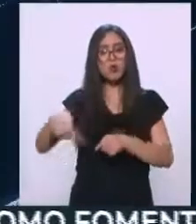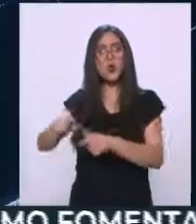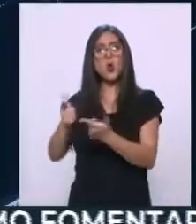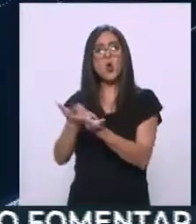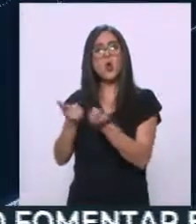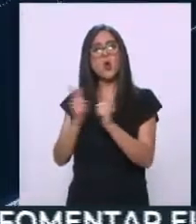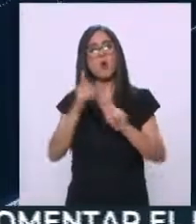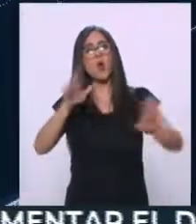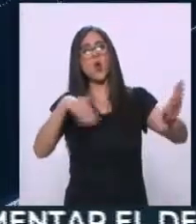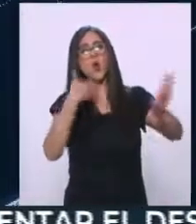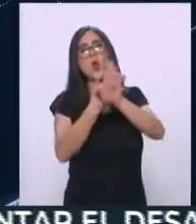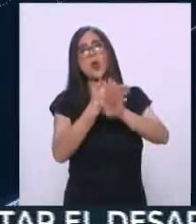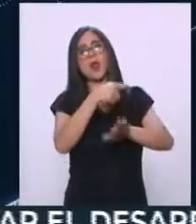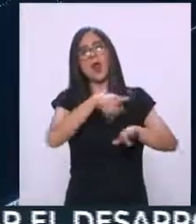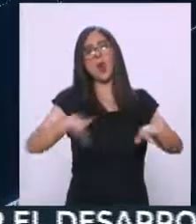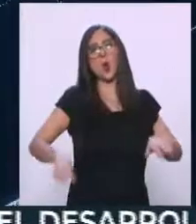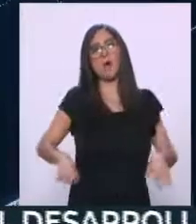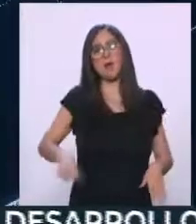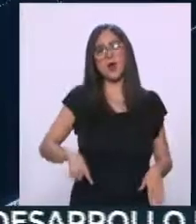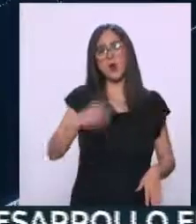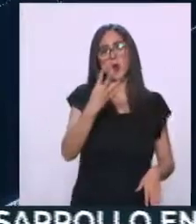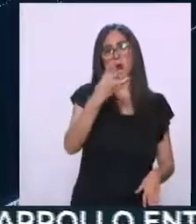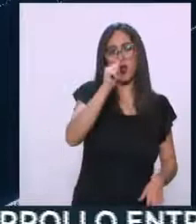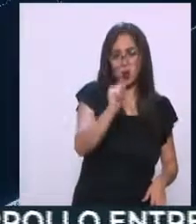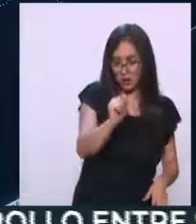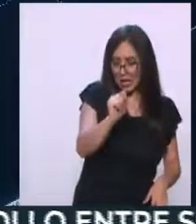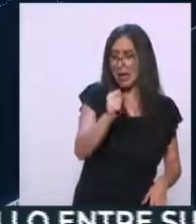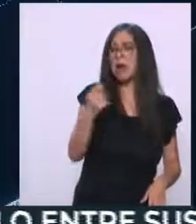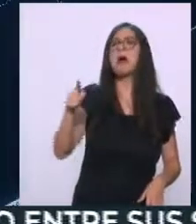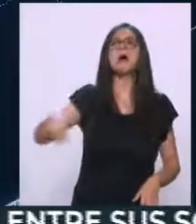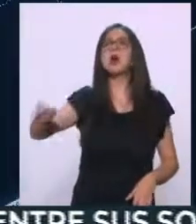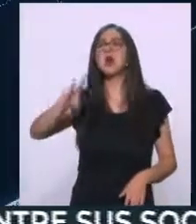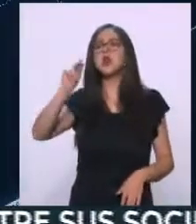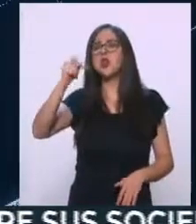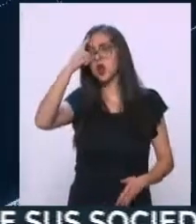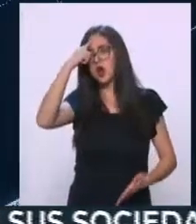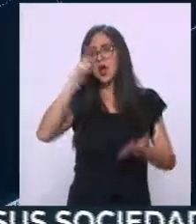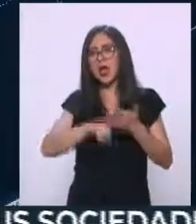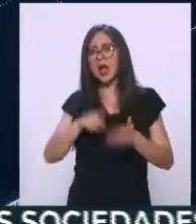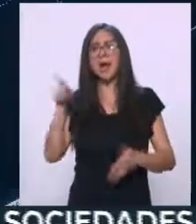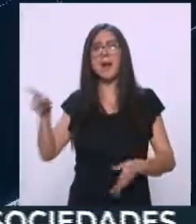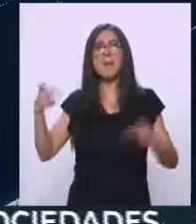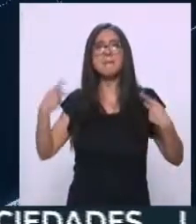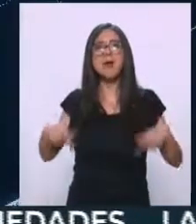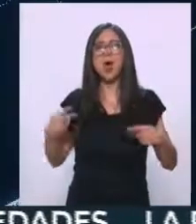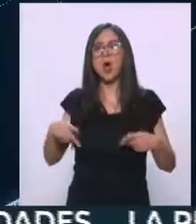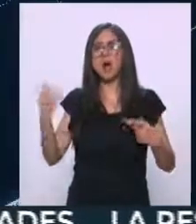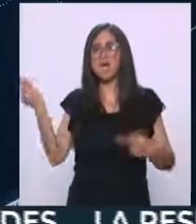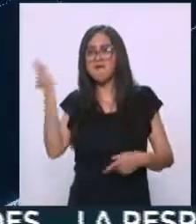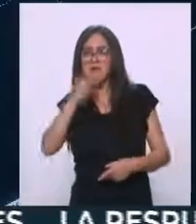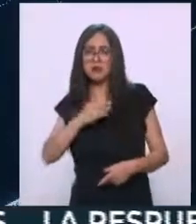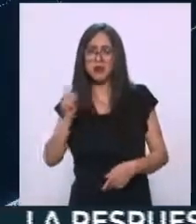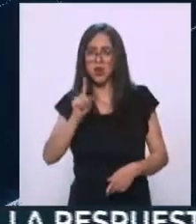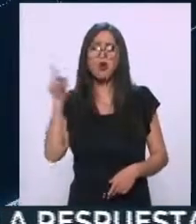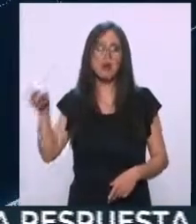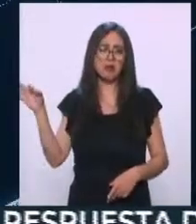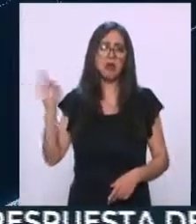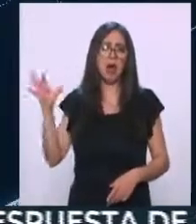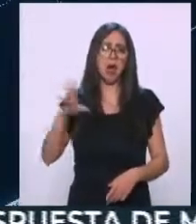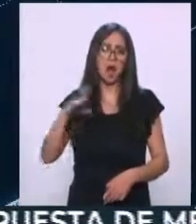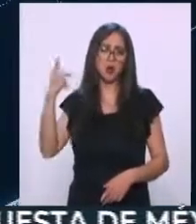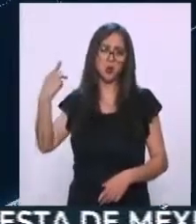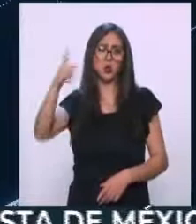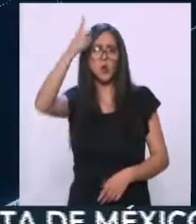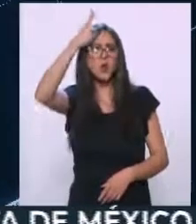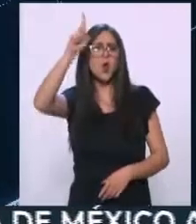que más bien son grupos muy entusiastas. No creo que sean bots, ya se ha hablado mucho de ellos. Pero que también es una forma de